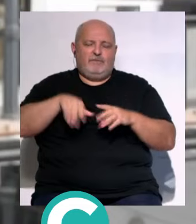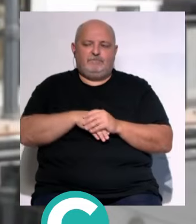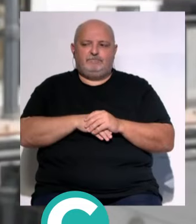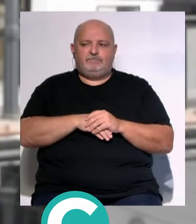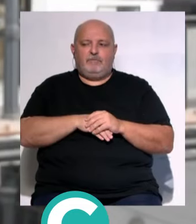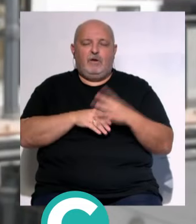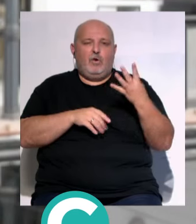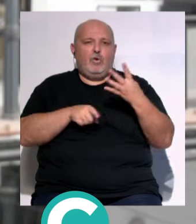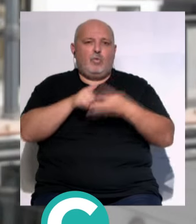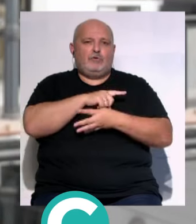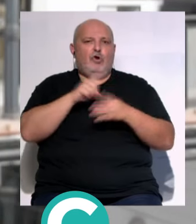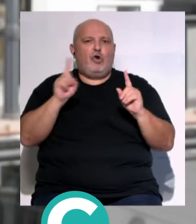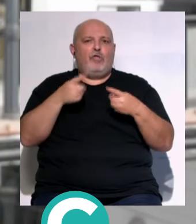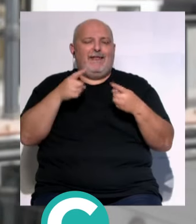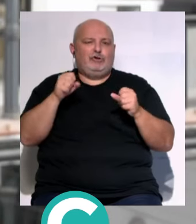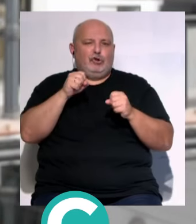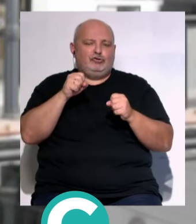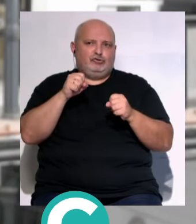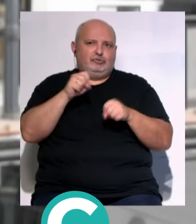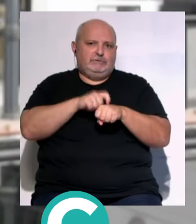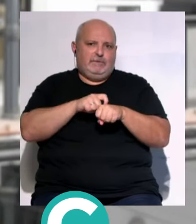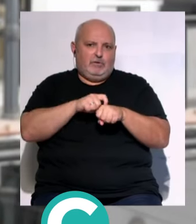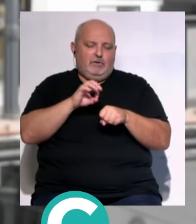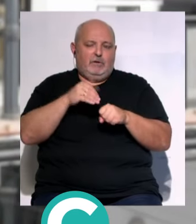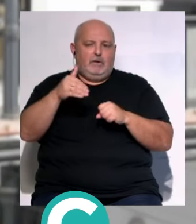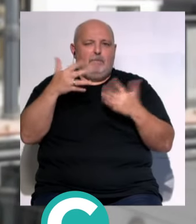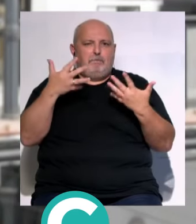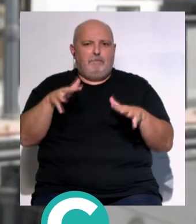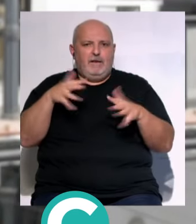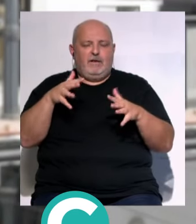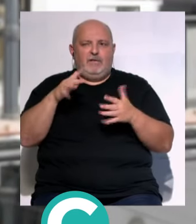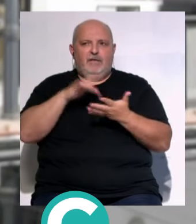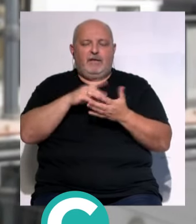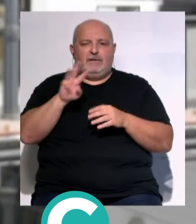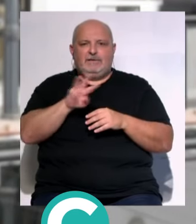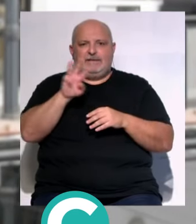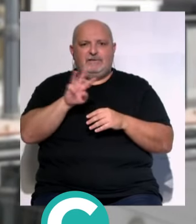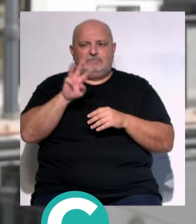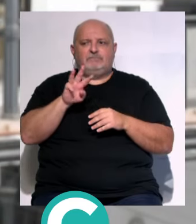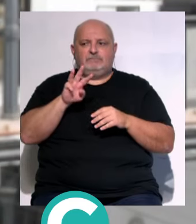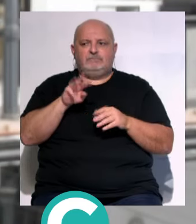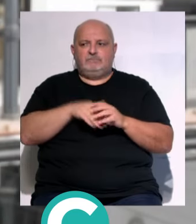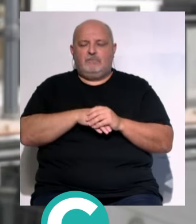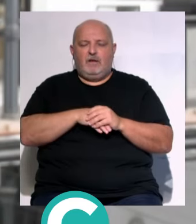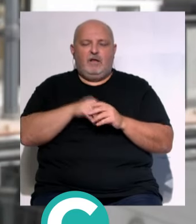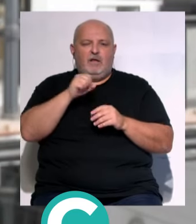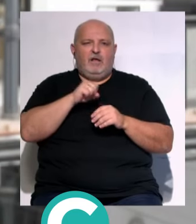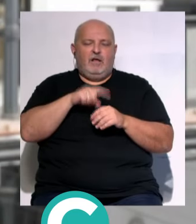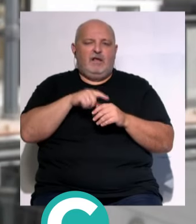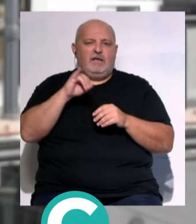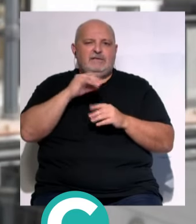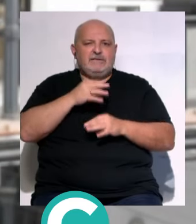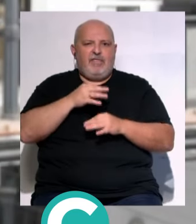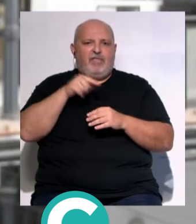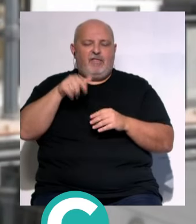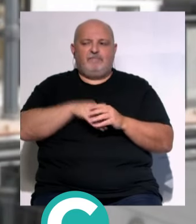Cuatro conciertos... ...que empiezan el... ...el miércoles día tres... ...con... ...con un concierto de jazz latino...